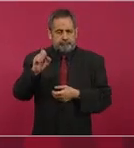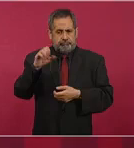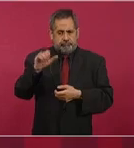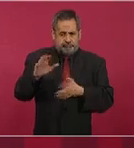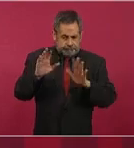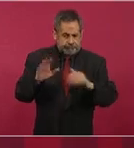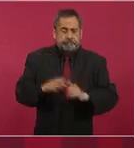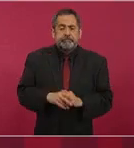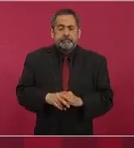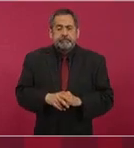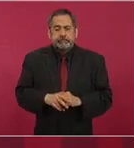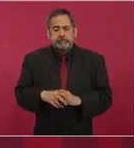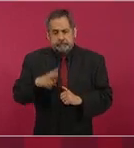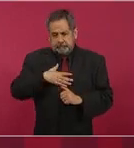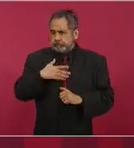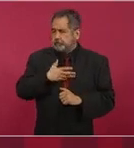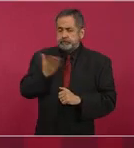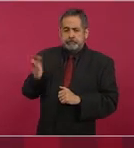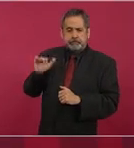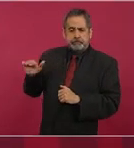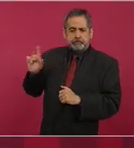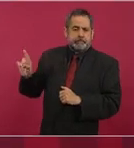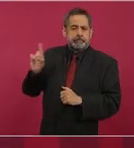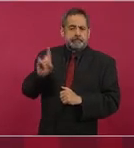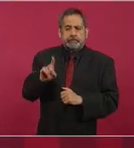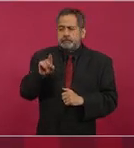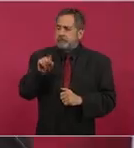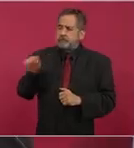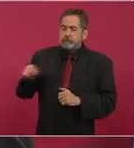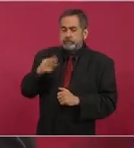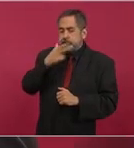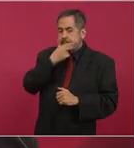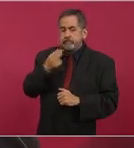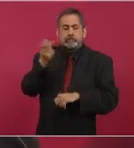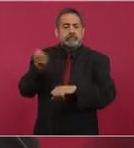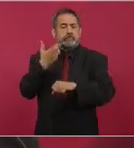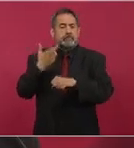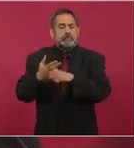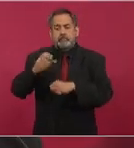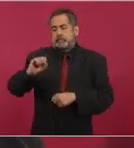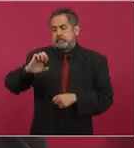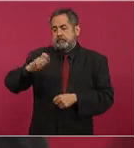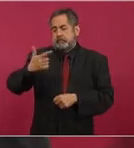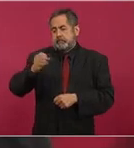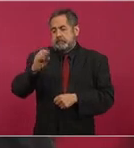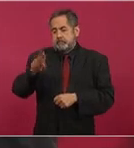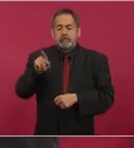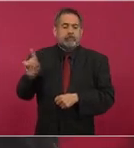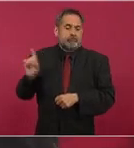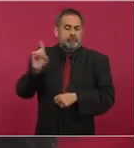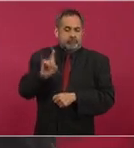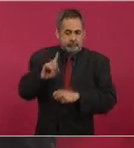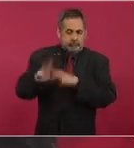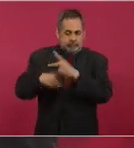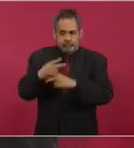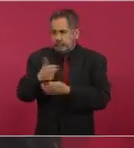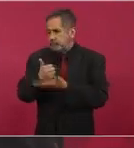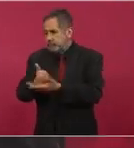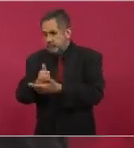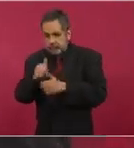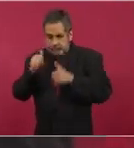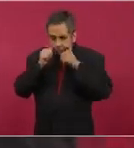Entonces, vamos a pedirle al secretario de Gobernación que nos ayude